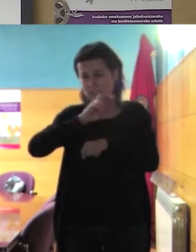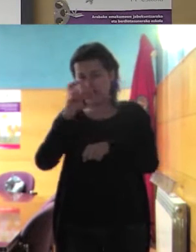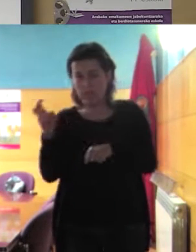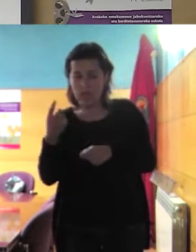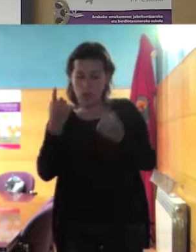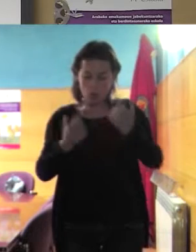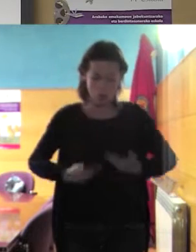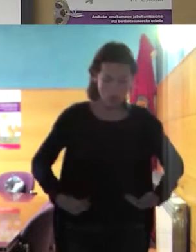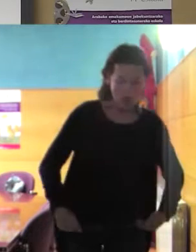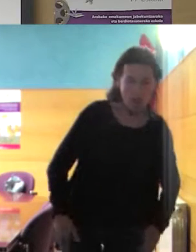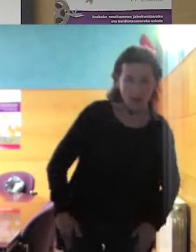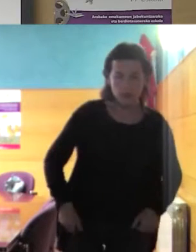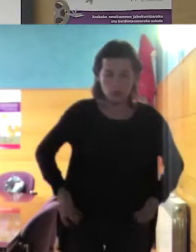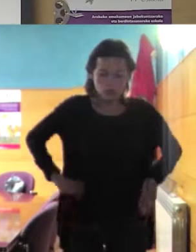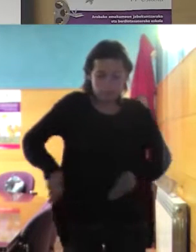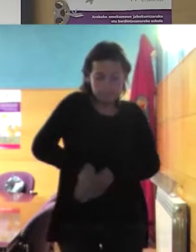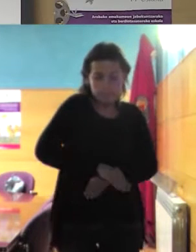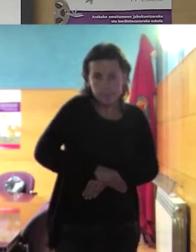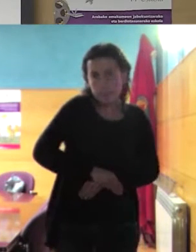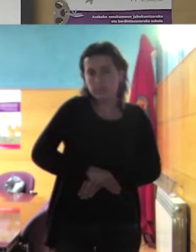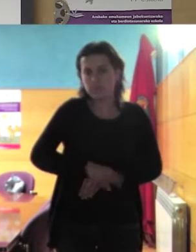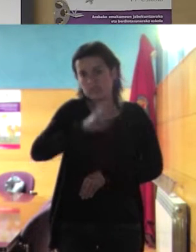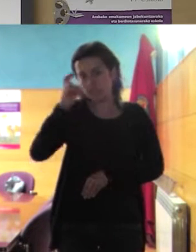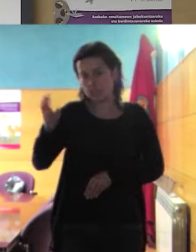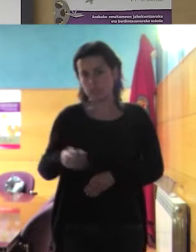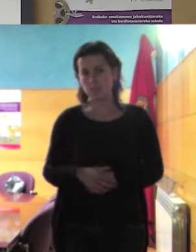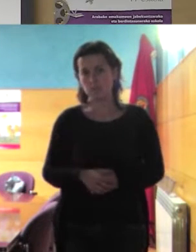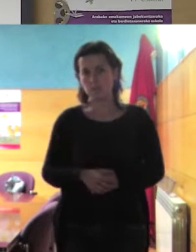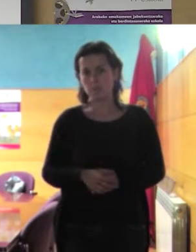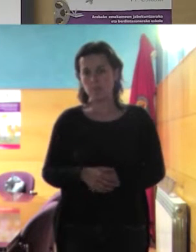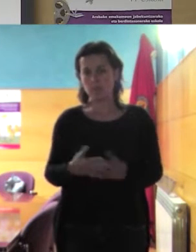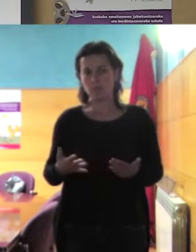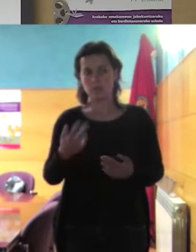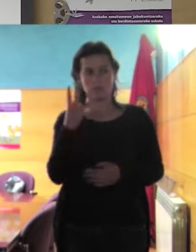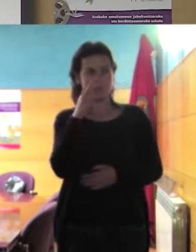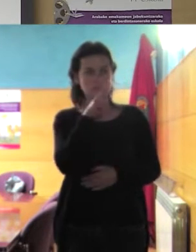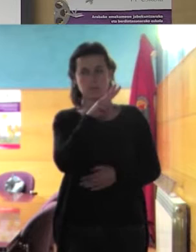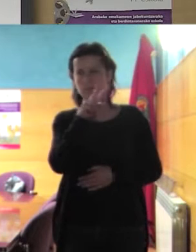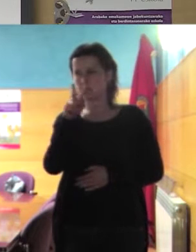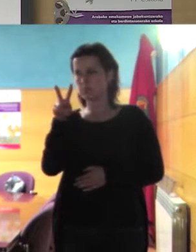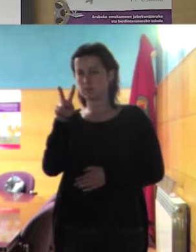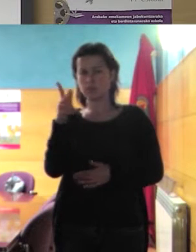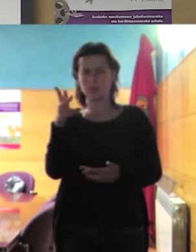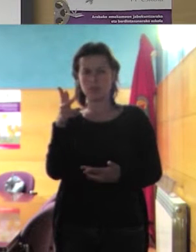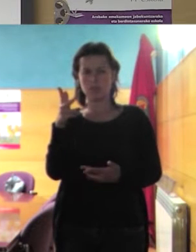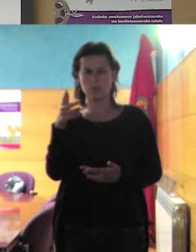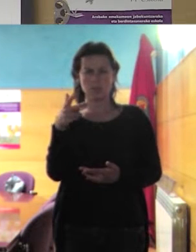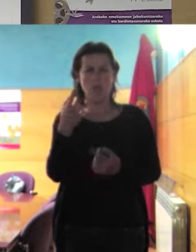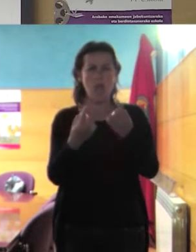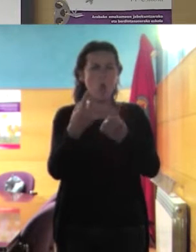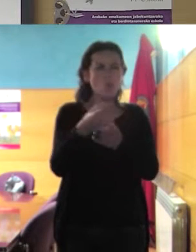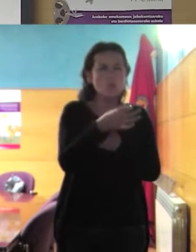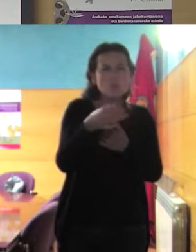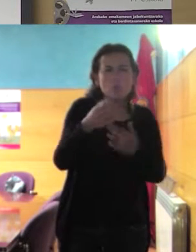largos más cortos con su pareo el pensar que uno de ellos es inadecuado con qué se relaciona realmente